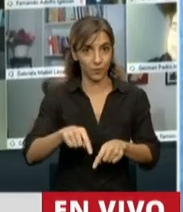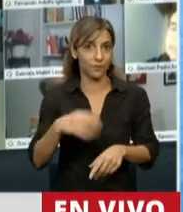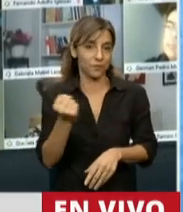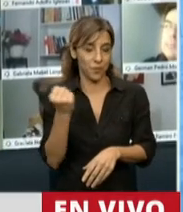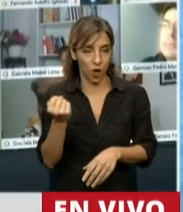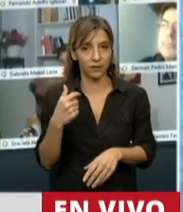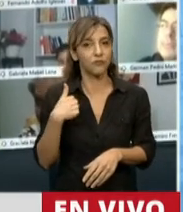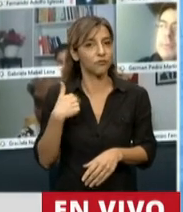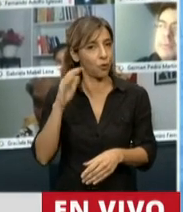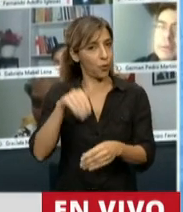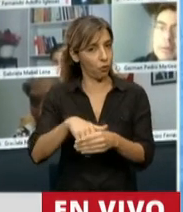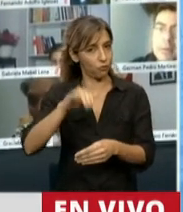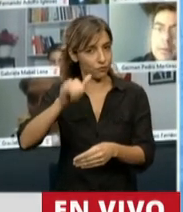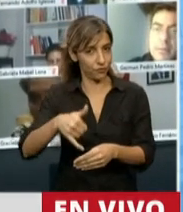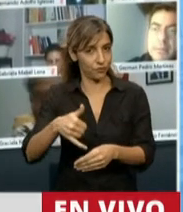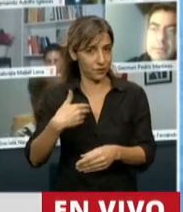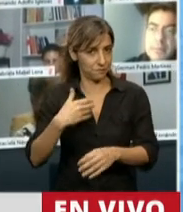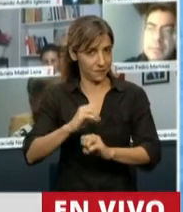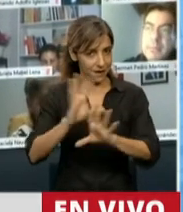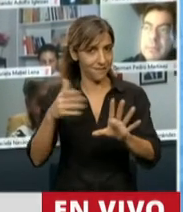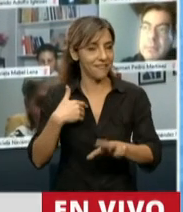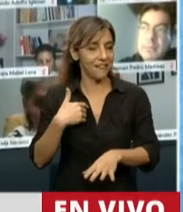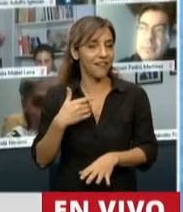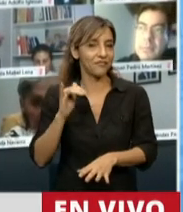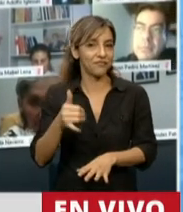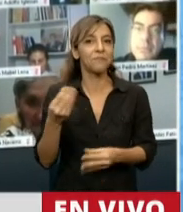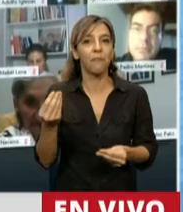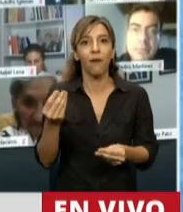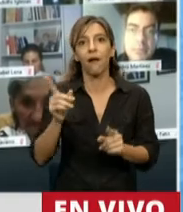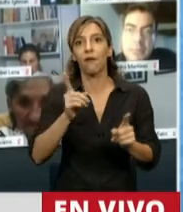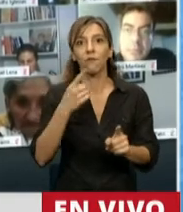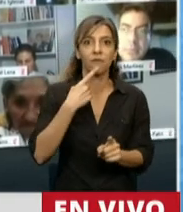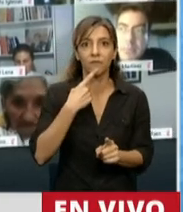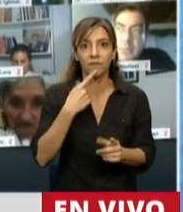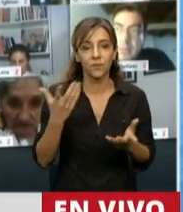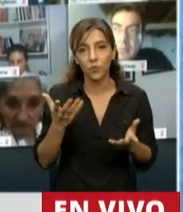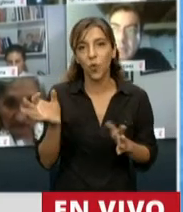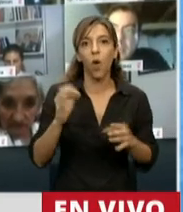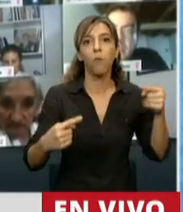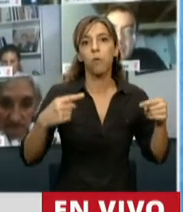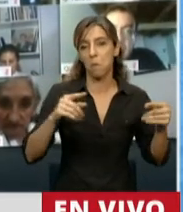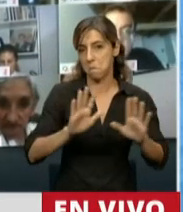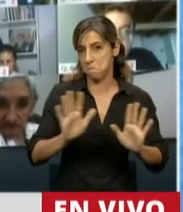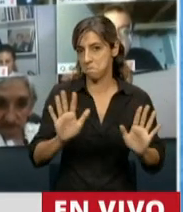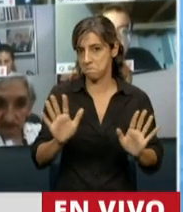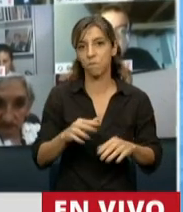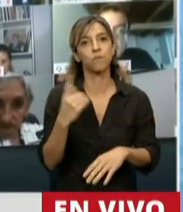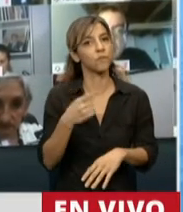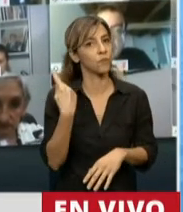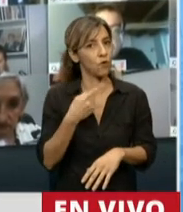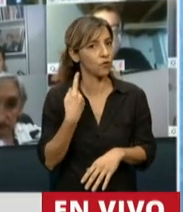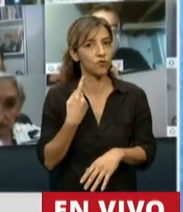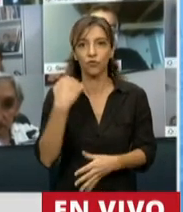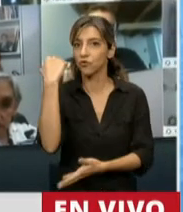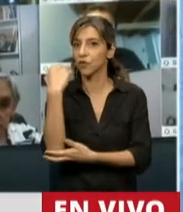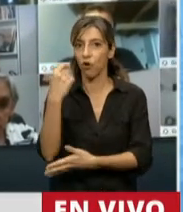voto favorable tengo en claro y es bueno decirlo para evitar equívocos que la propia política económica debe responder